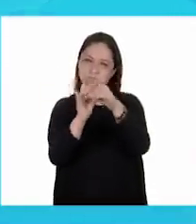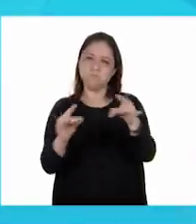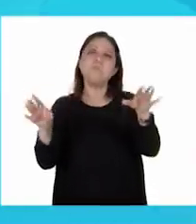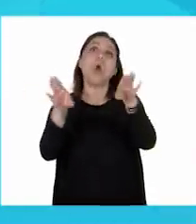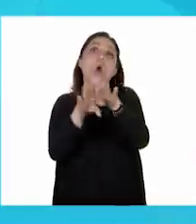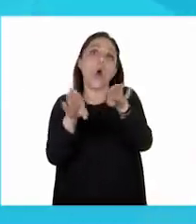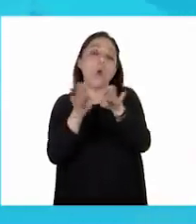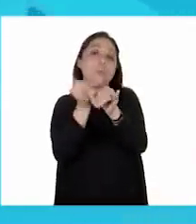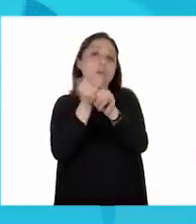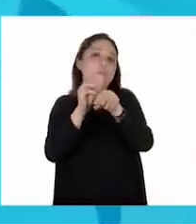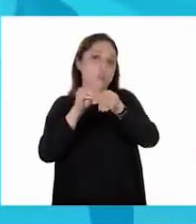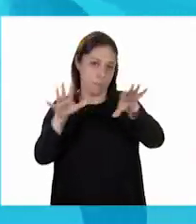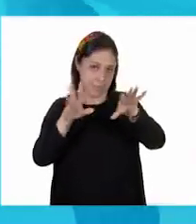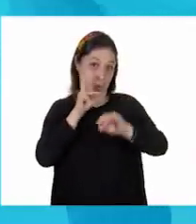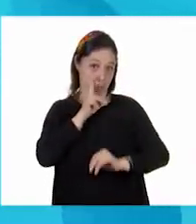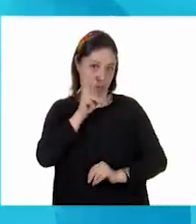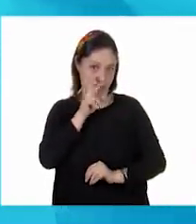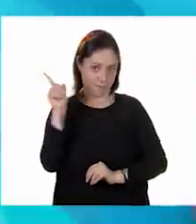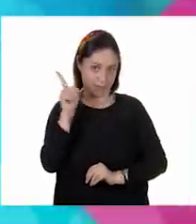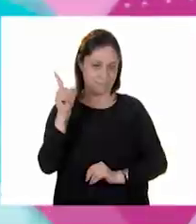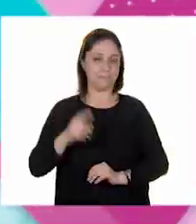ficha informativa. Perfecto, veamos.